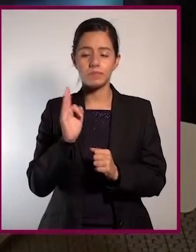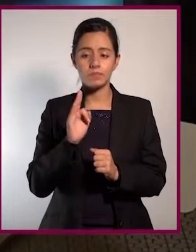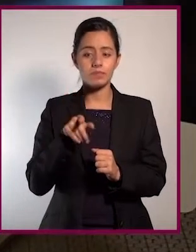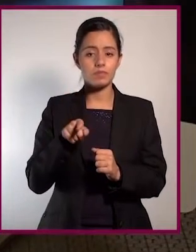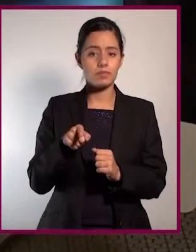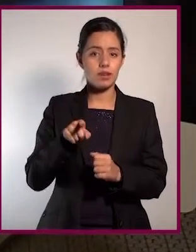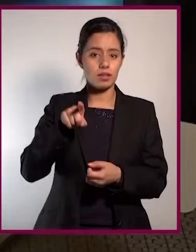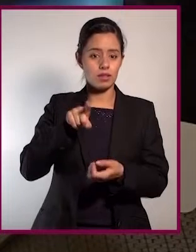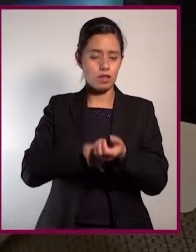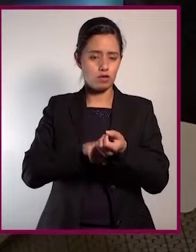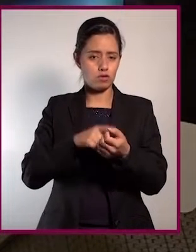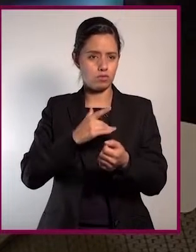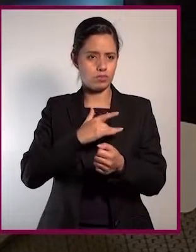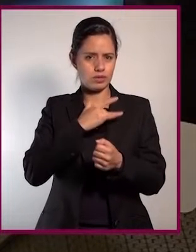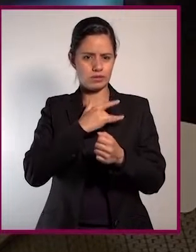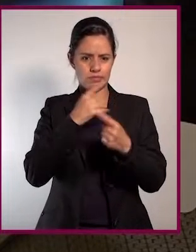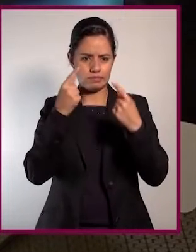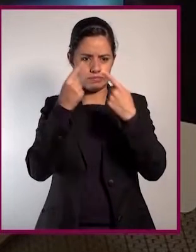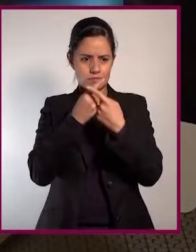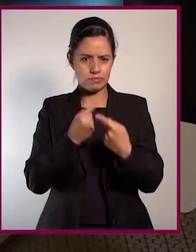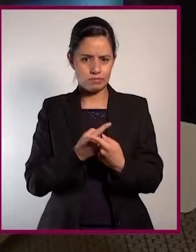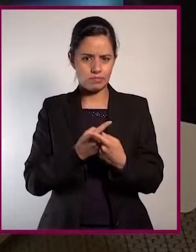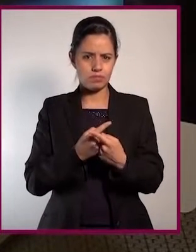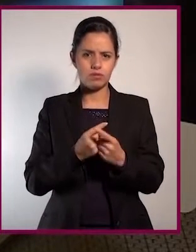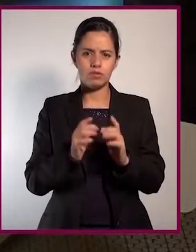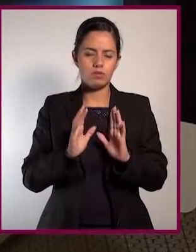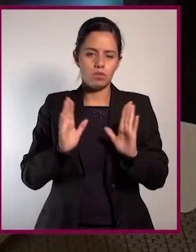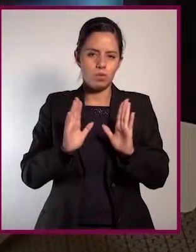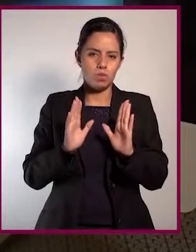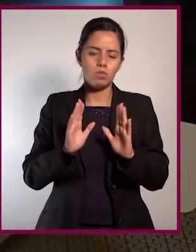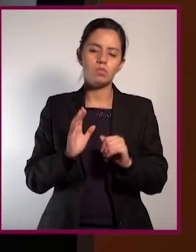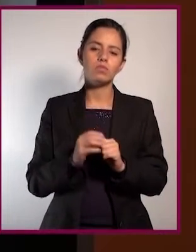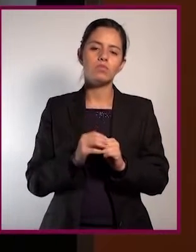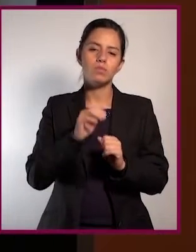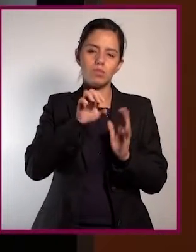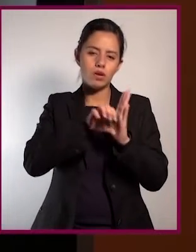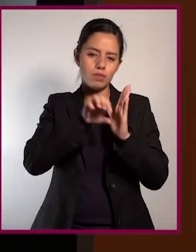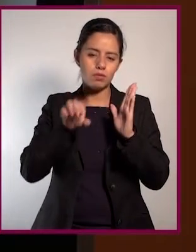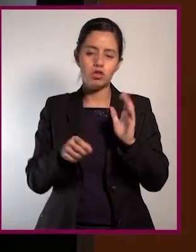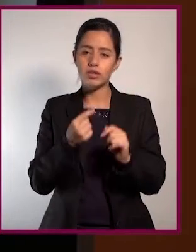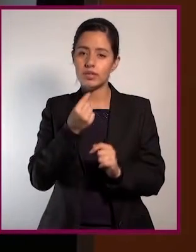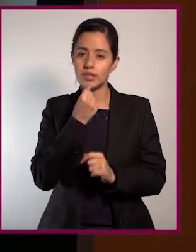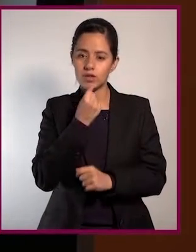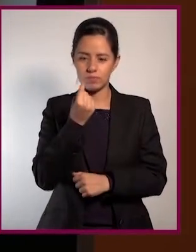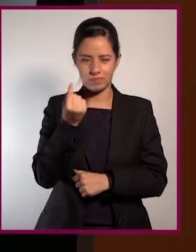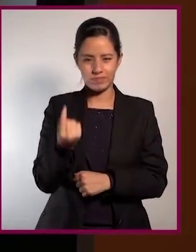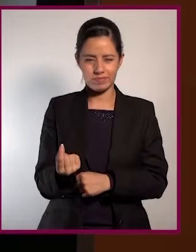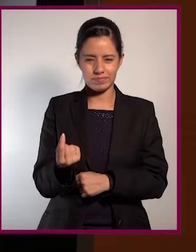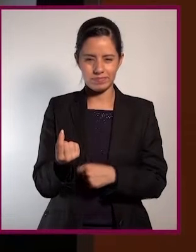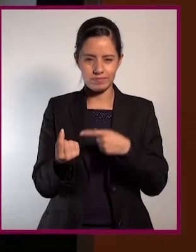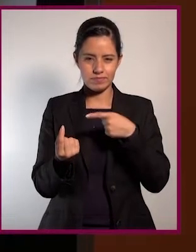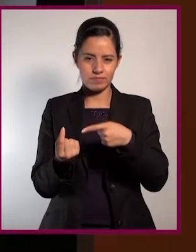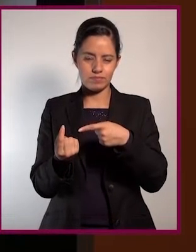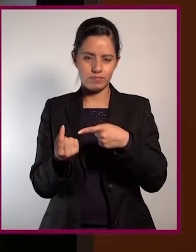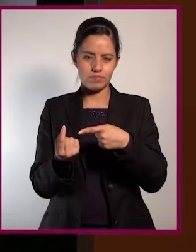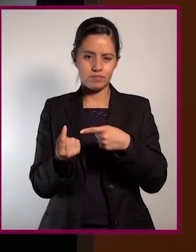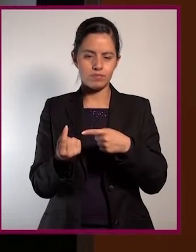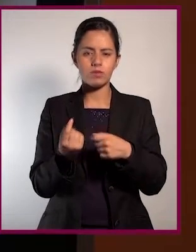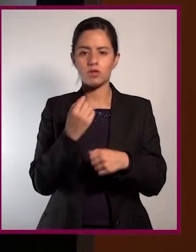manifestación alérgica lleve al desarrollo de otras manifestaciones. Por ejemplo, hay niños que pueden empezar con una manifestación